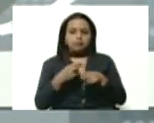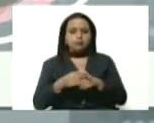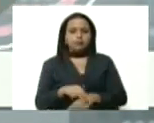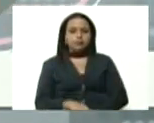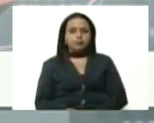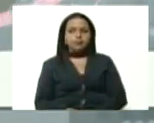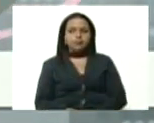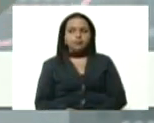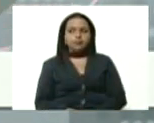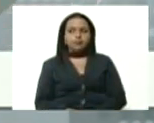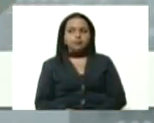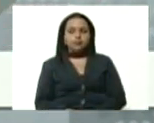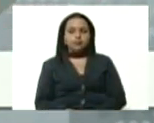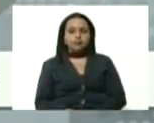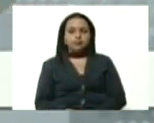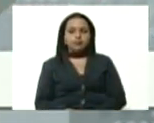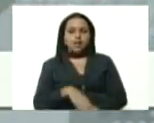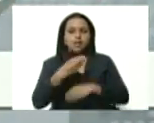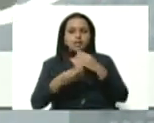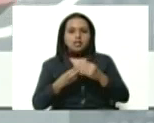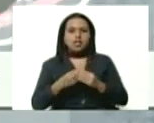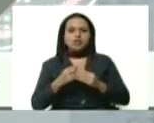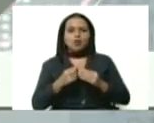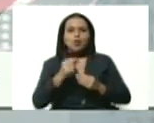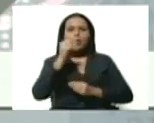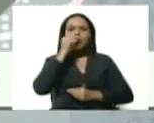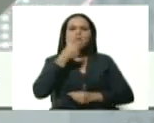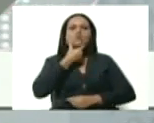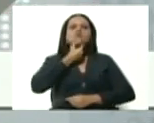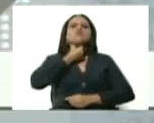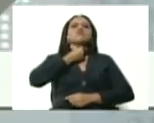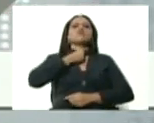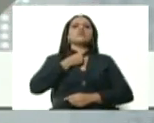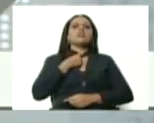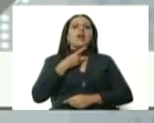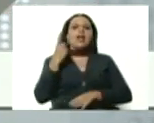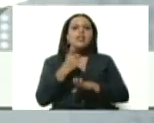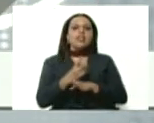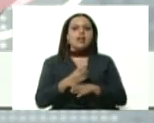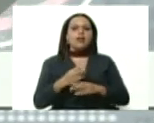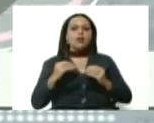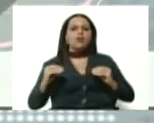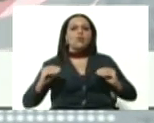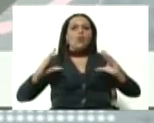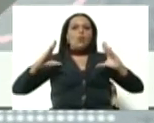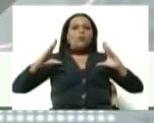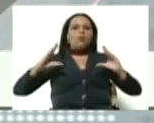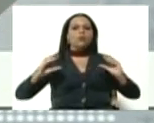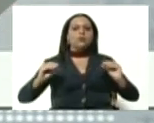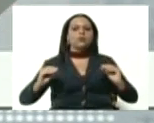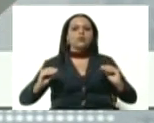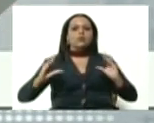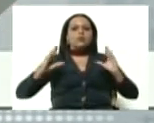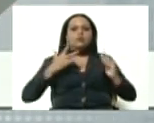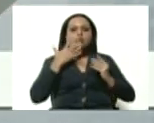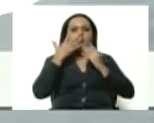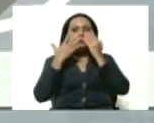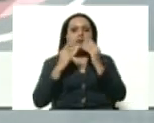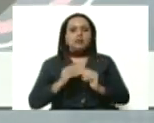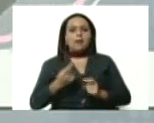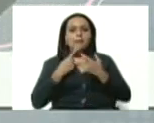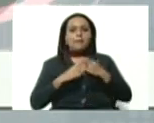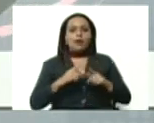entubada y se le dio ventilación asistida en unidades de cuidados intensivos, pero la función